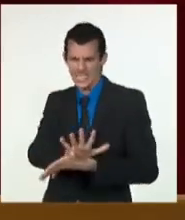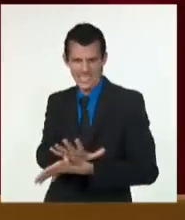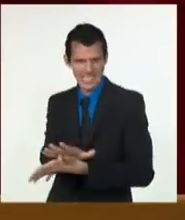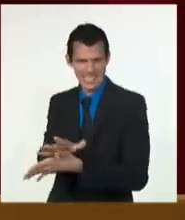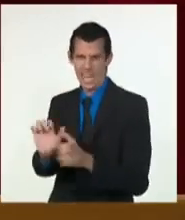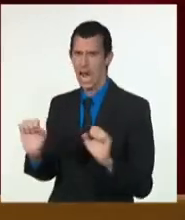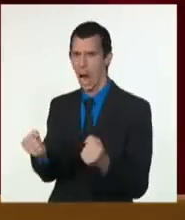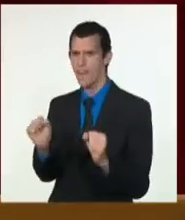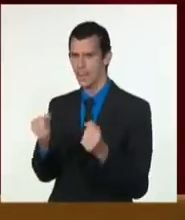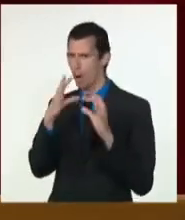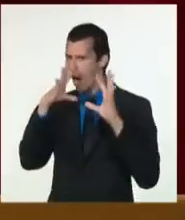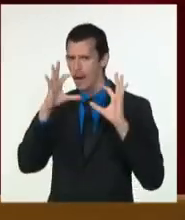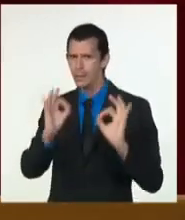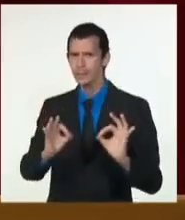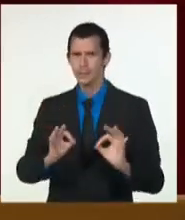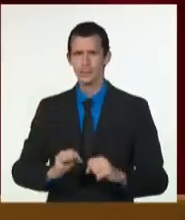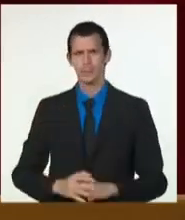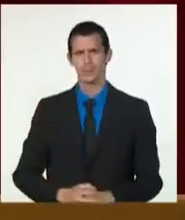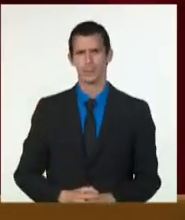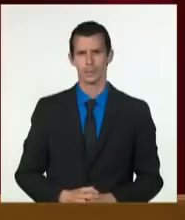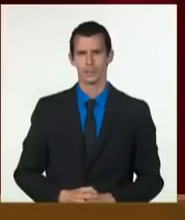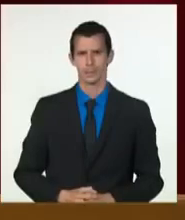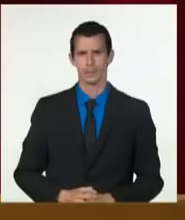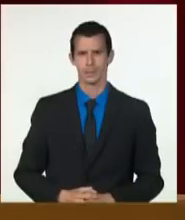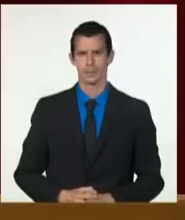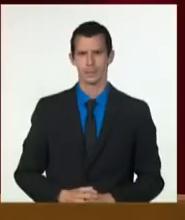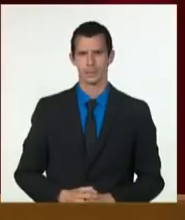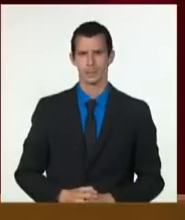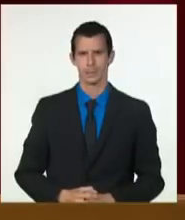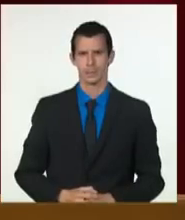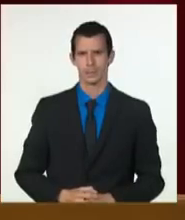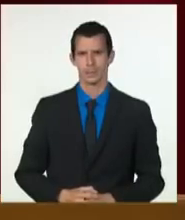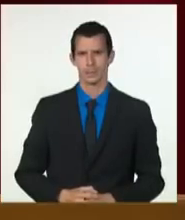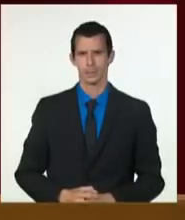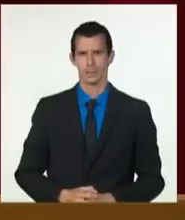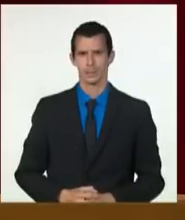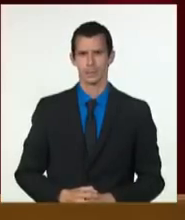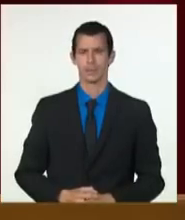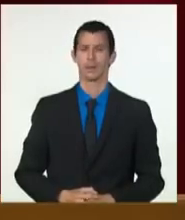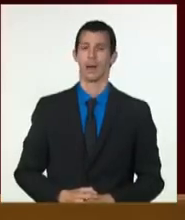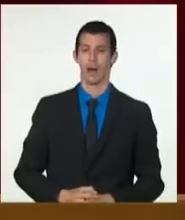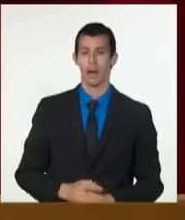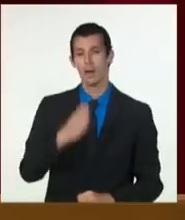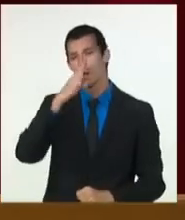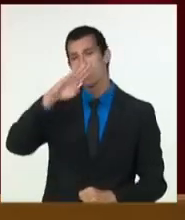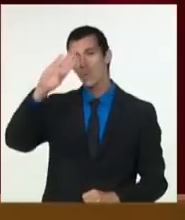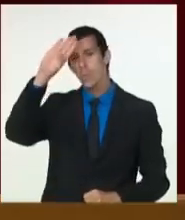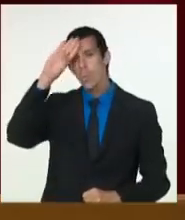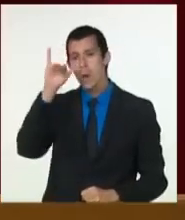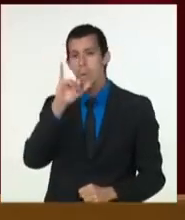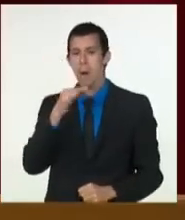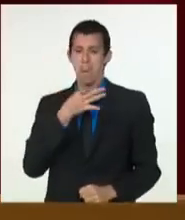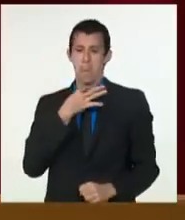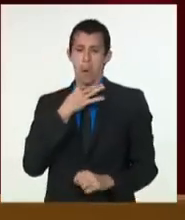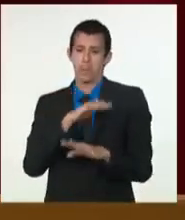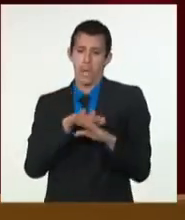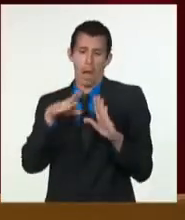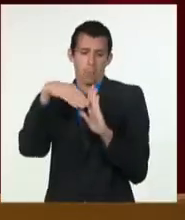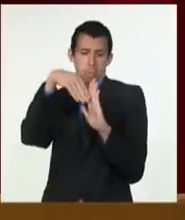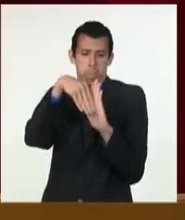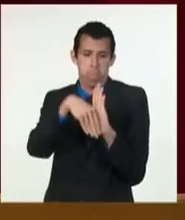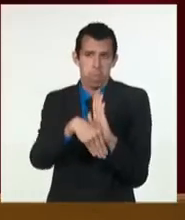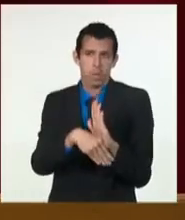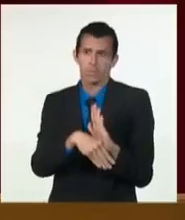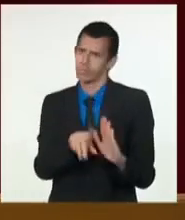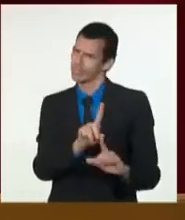conocidos. Mientras, Cuba iba y va a contracorriente tras un proyecto de